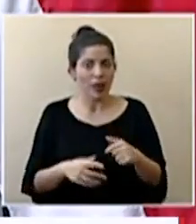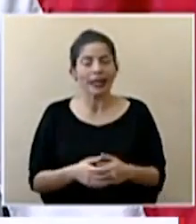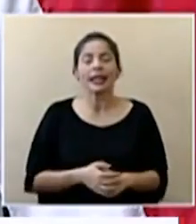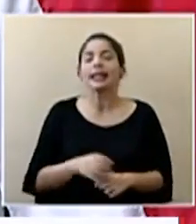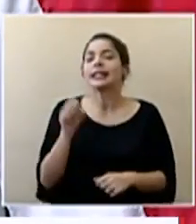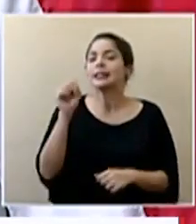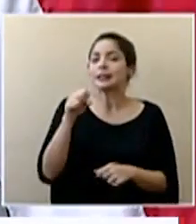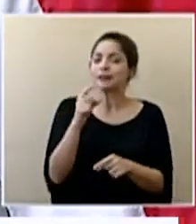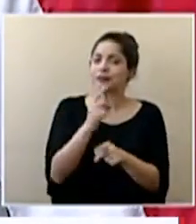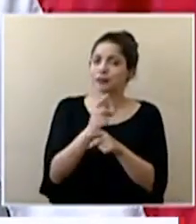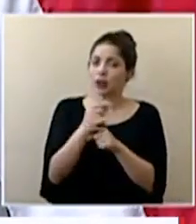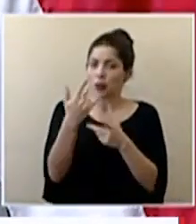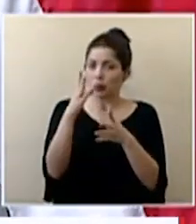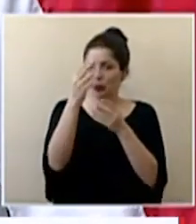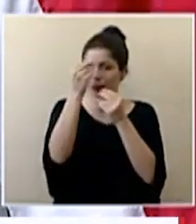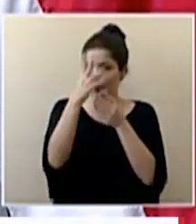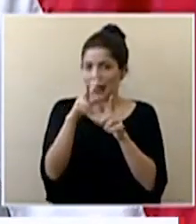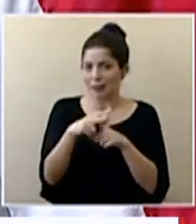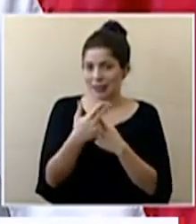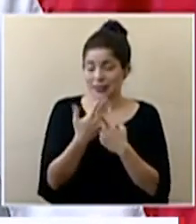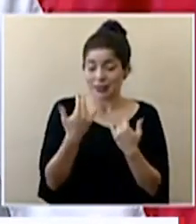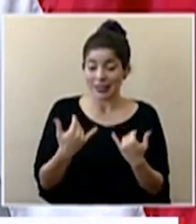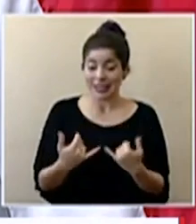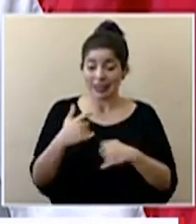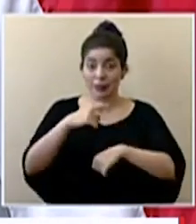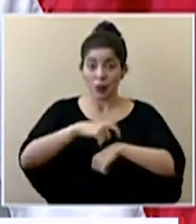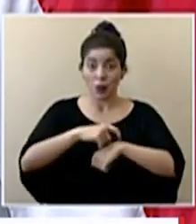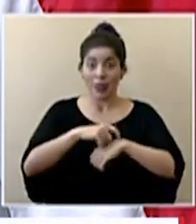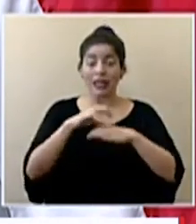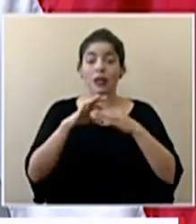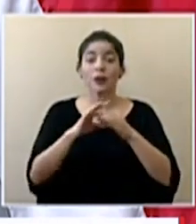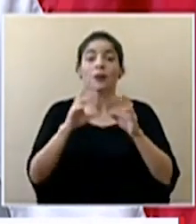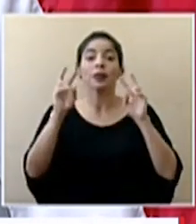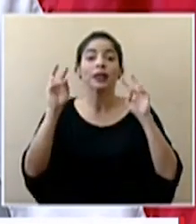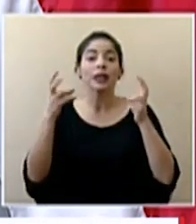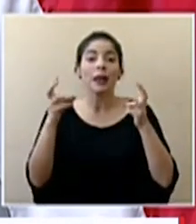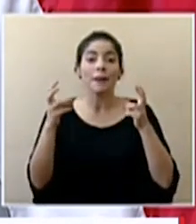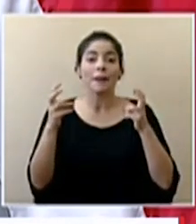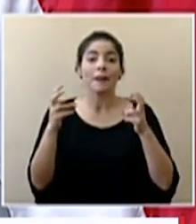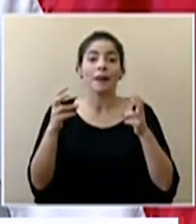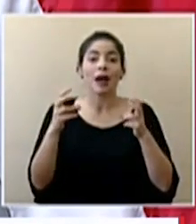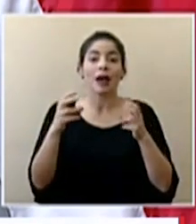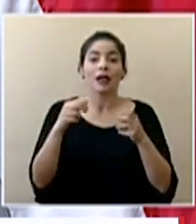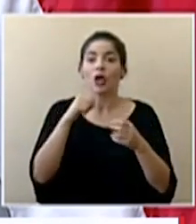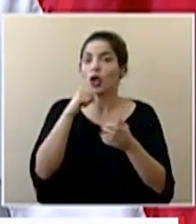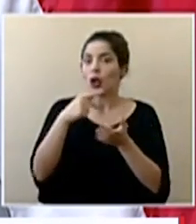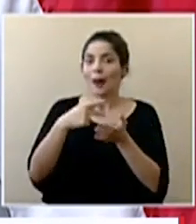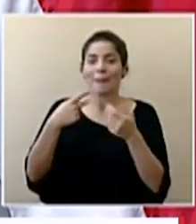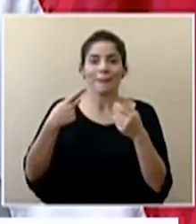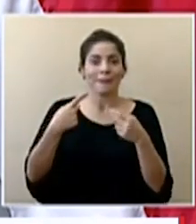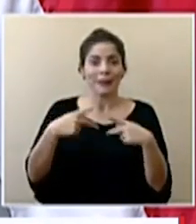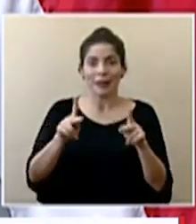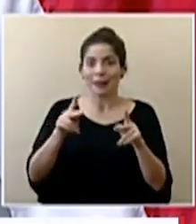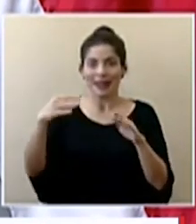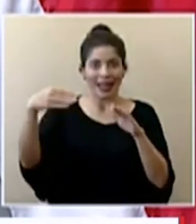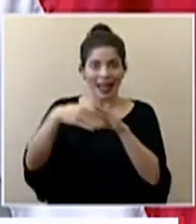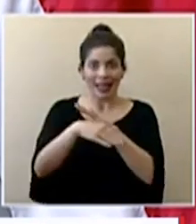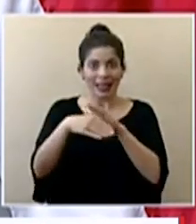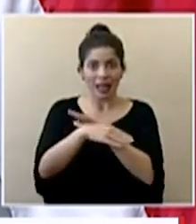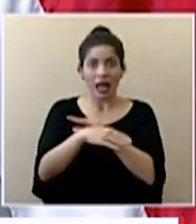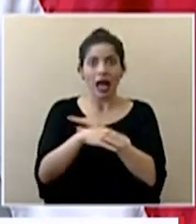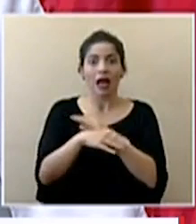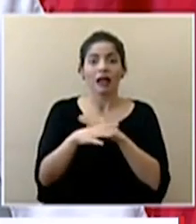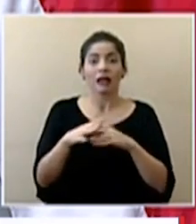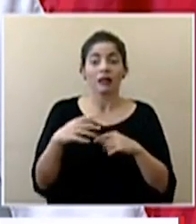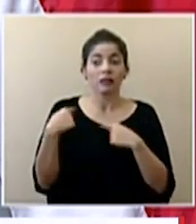efectivamente como le indicaba al principio en este momento con el tema de los rechazados ya en este momento son a